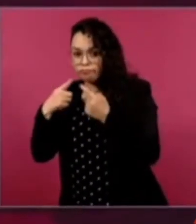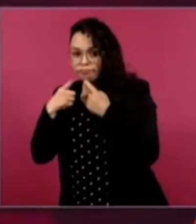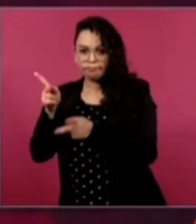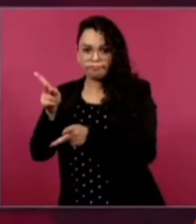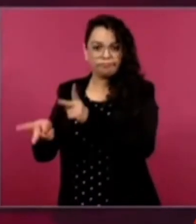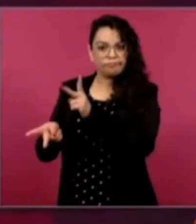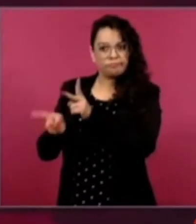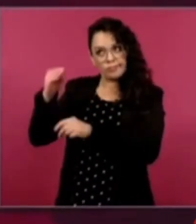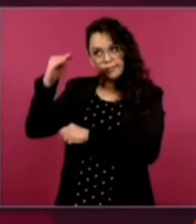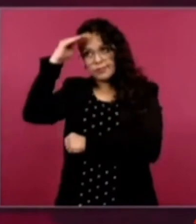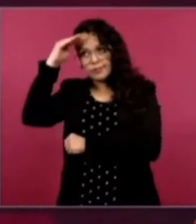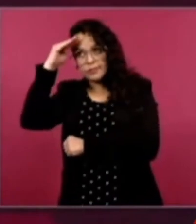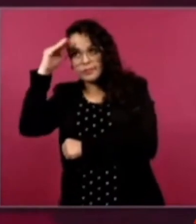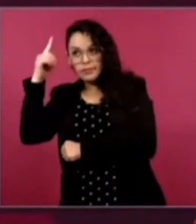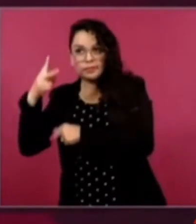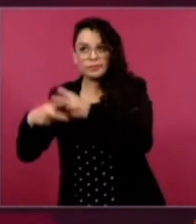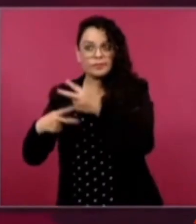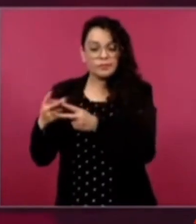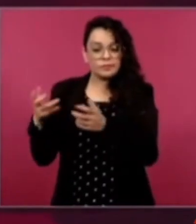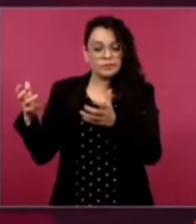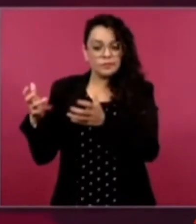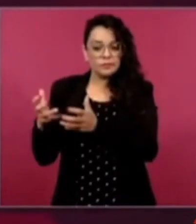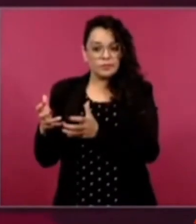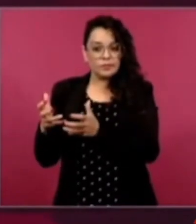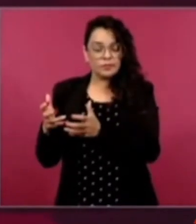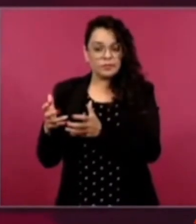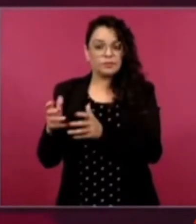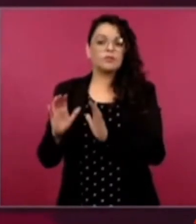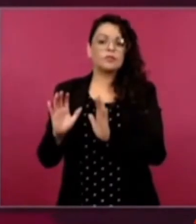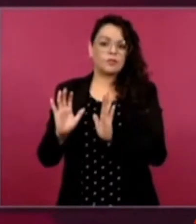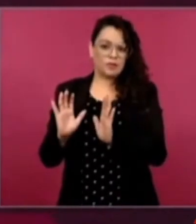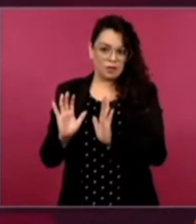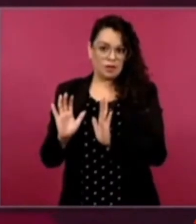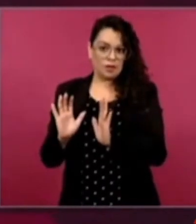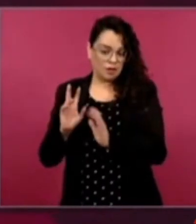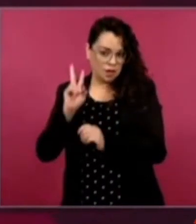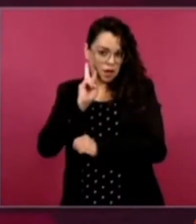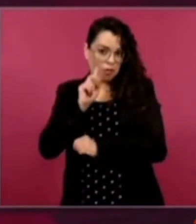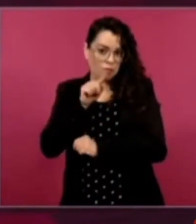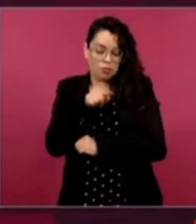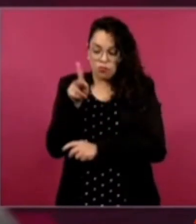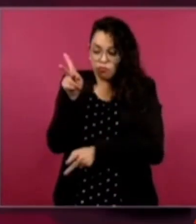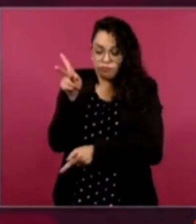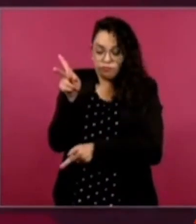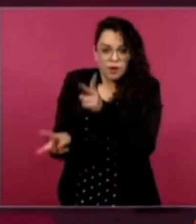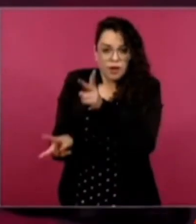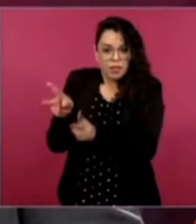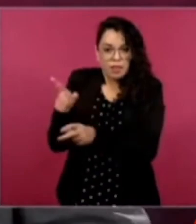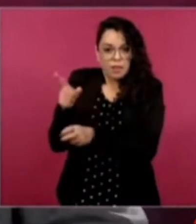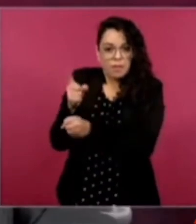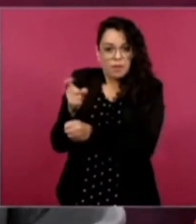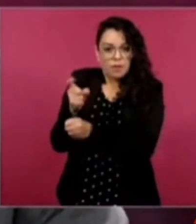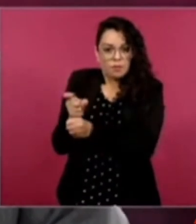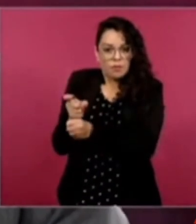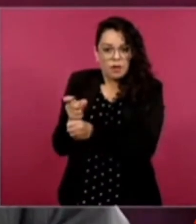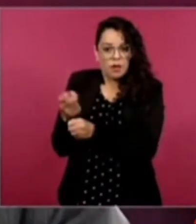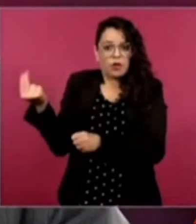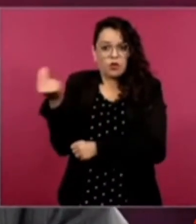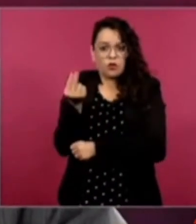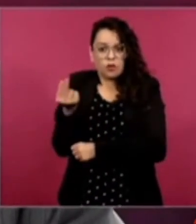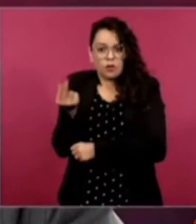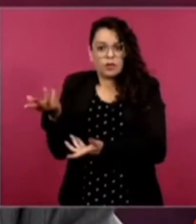es porque seguramente los va a consultar. Para decirle a ustedes qué opinan,